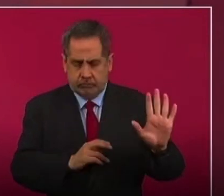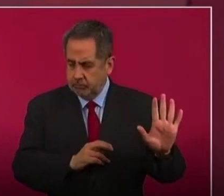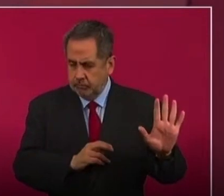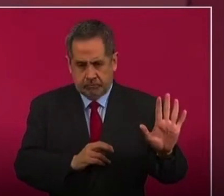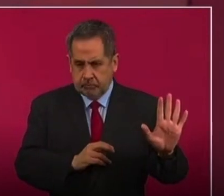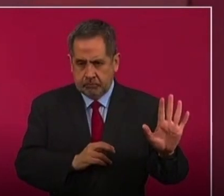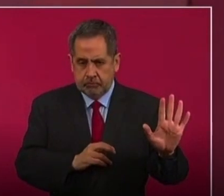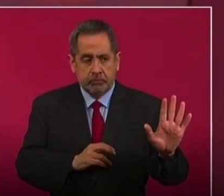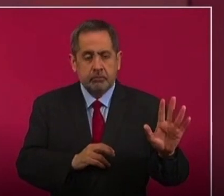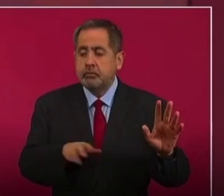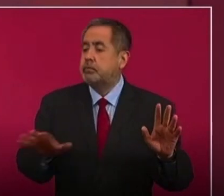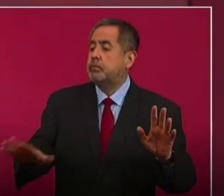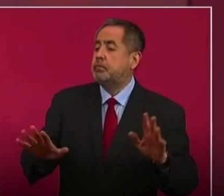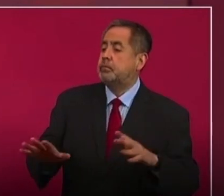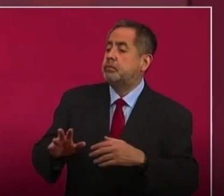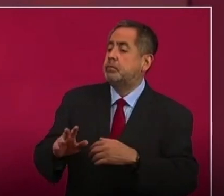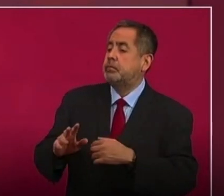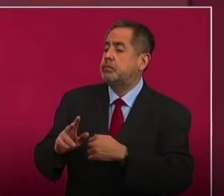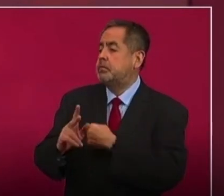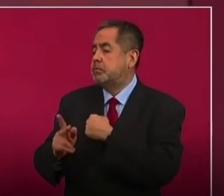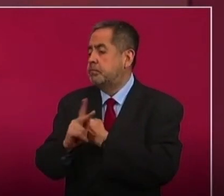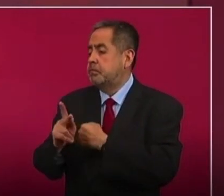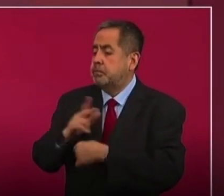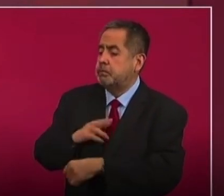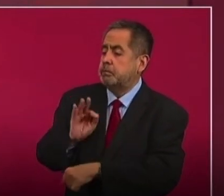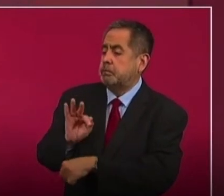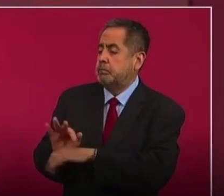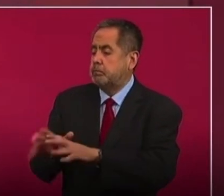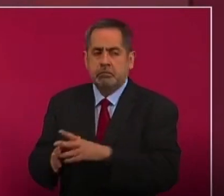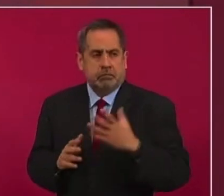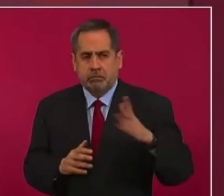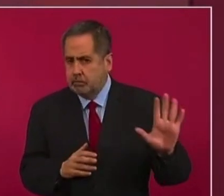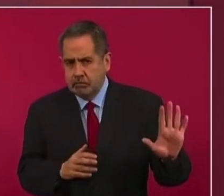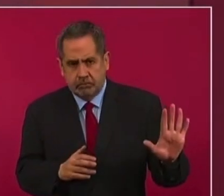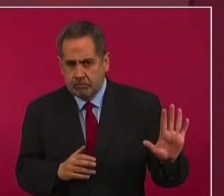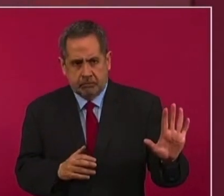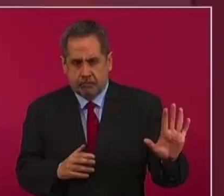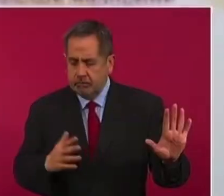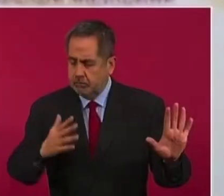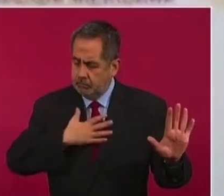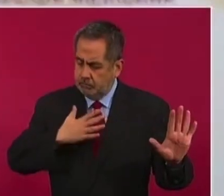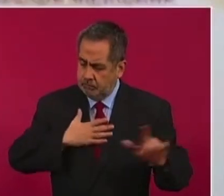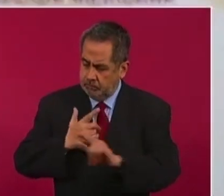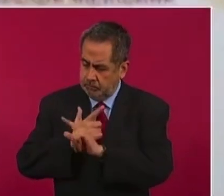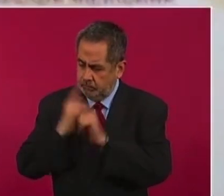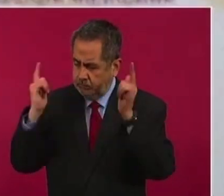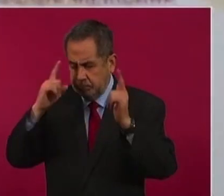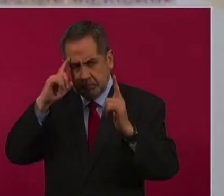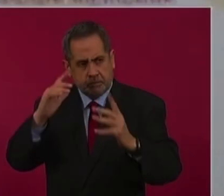protectorado, México es un país libre, independiente, soberano.